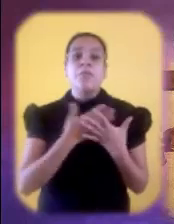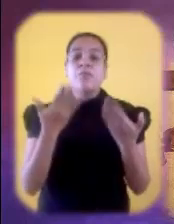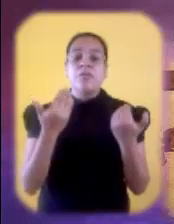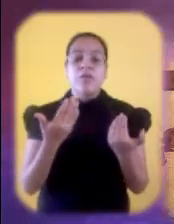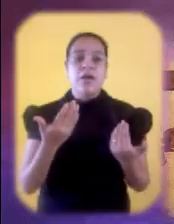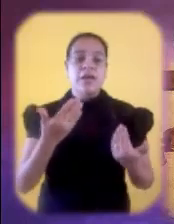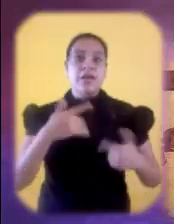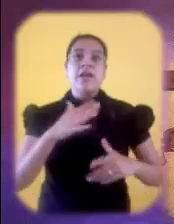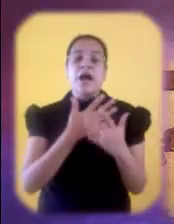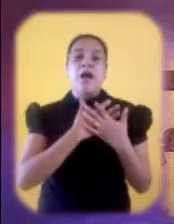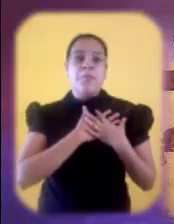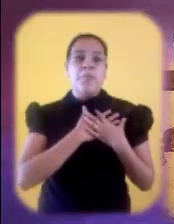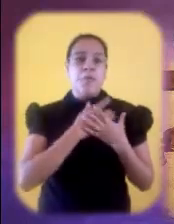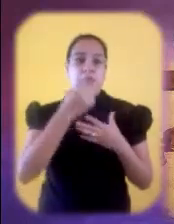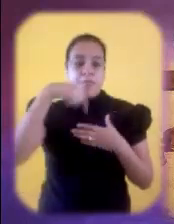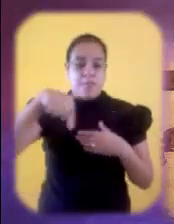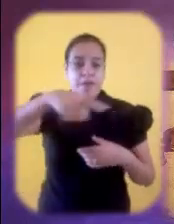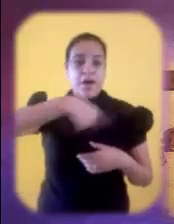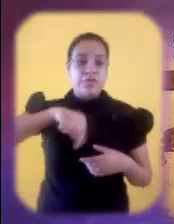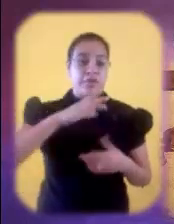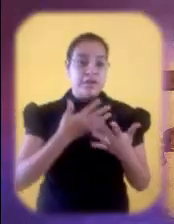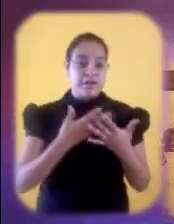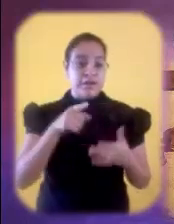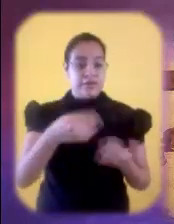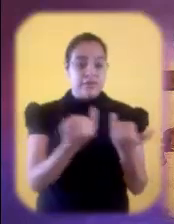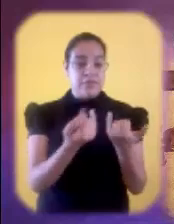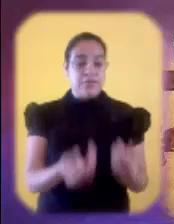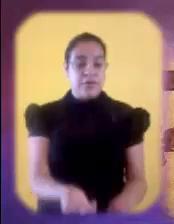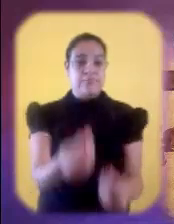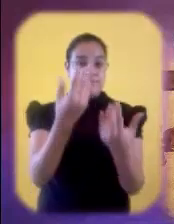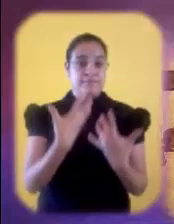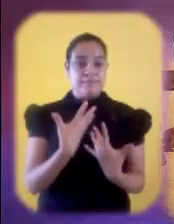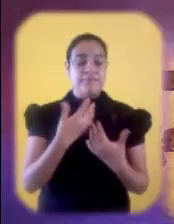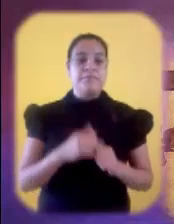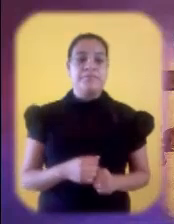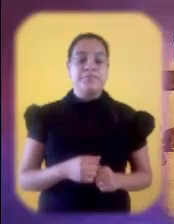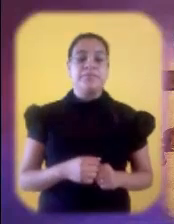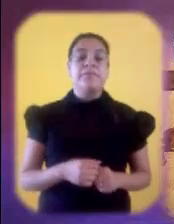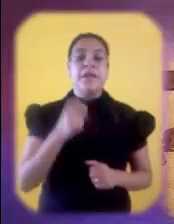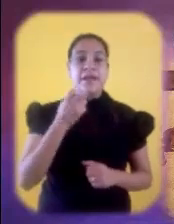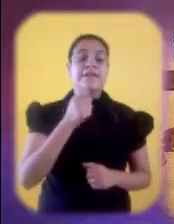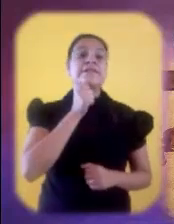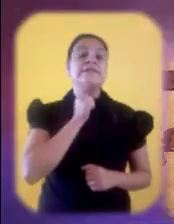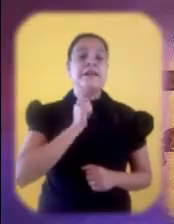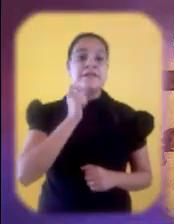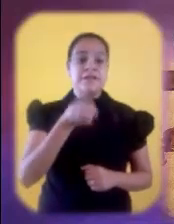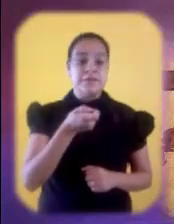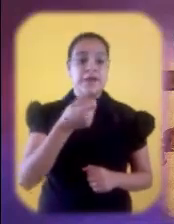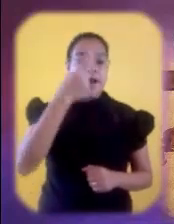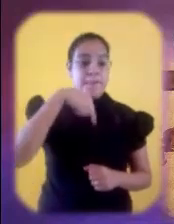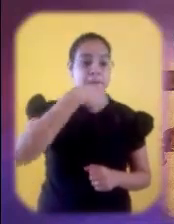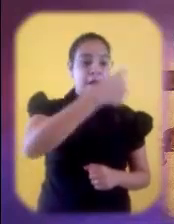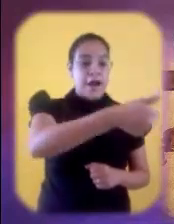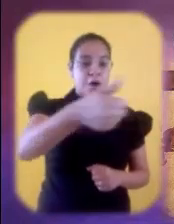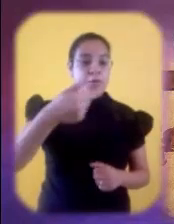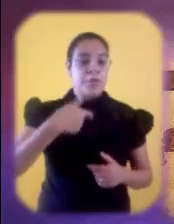amor con que se entrega por cada uno de nosotros y que espera nuestra respuesta generosa. Es una